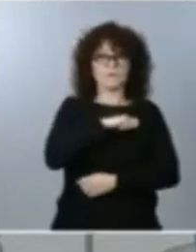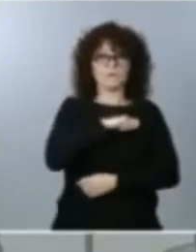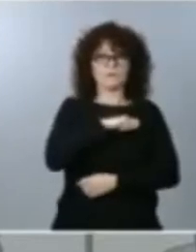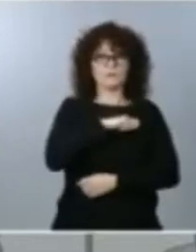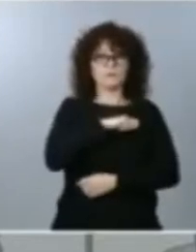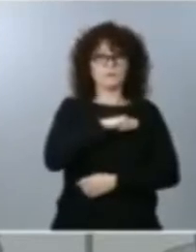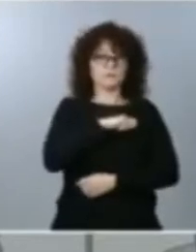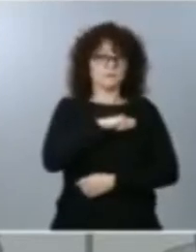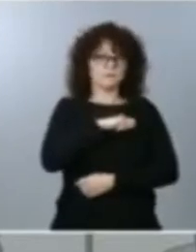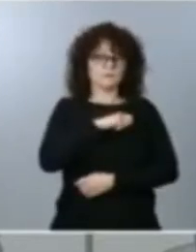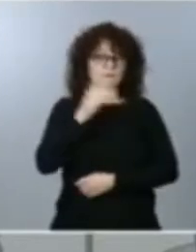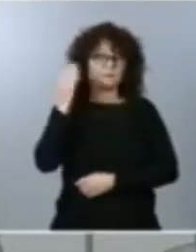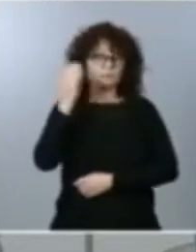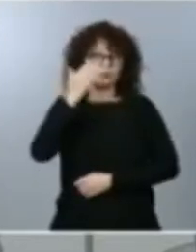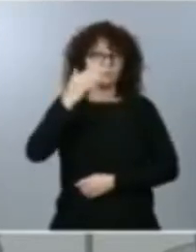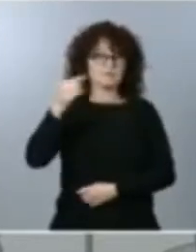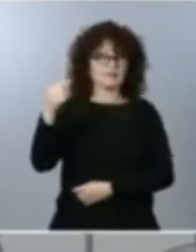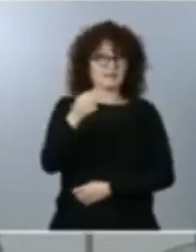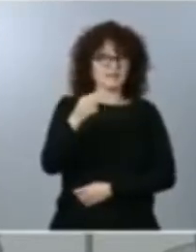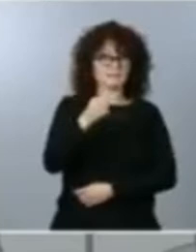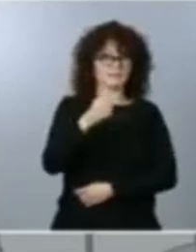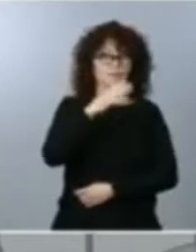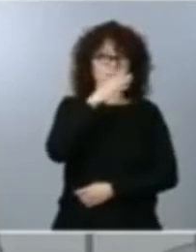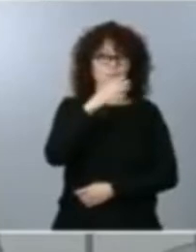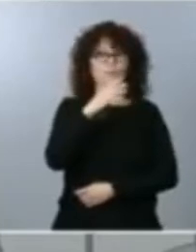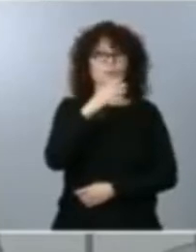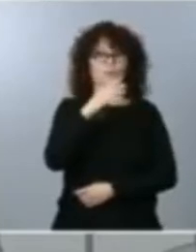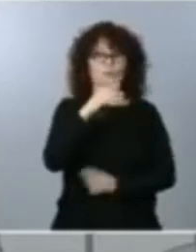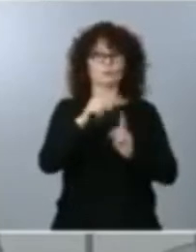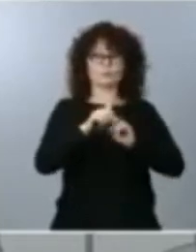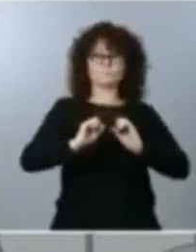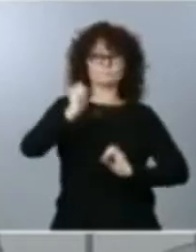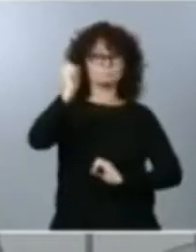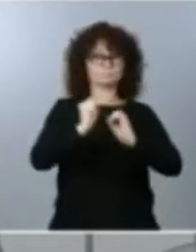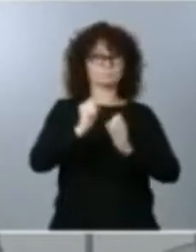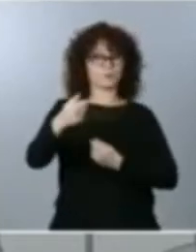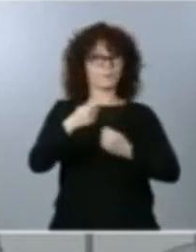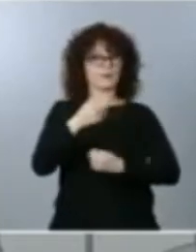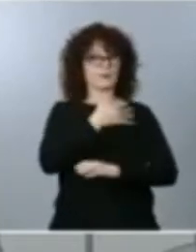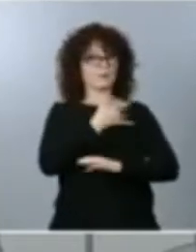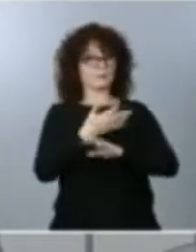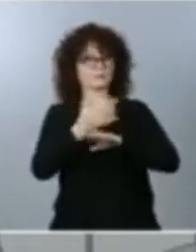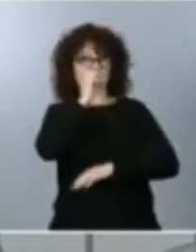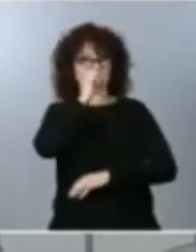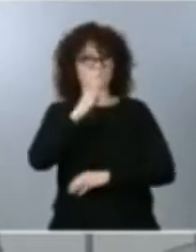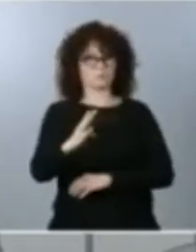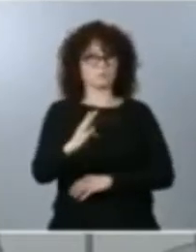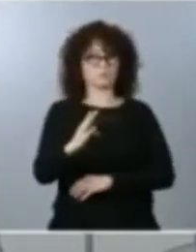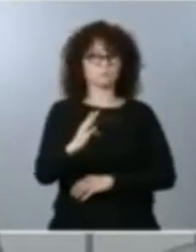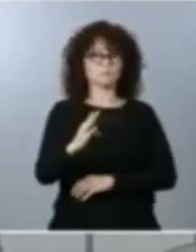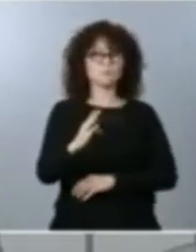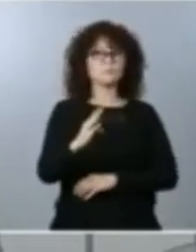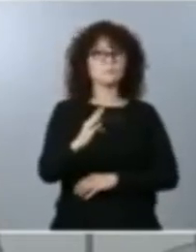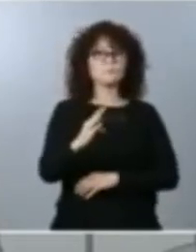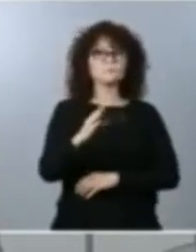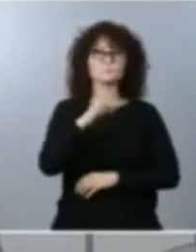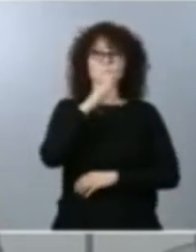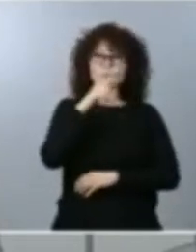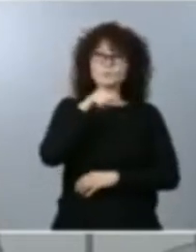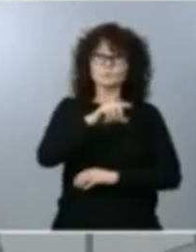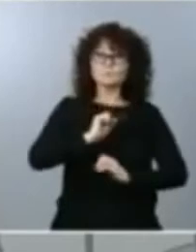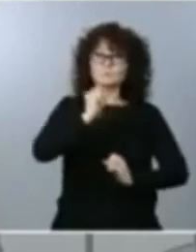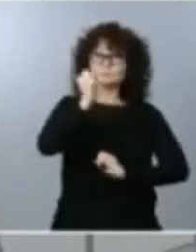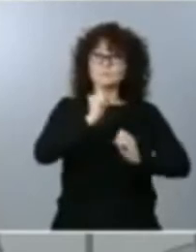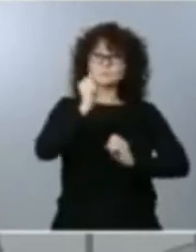negativas por las distintas tensiones comerciales de estos últimos años, es innegable. Por tanto, que esas tensiones comerciales